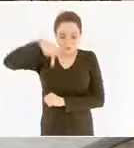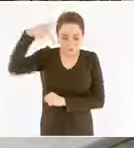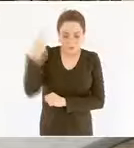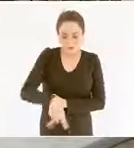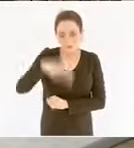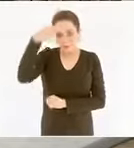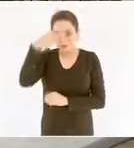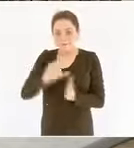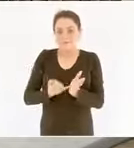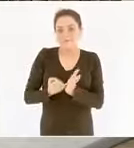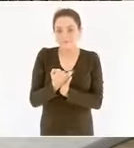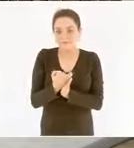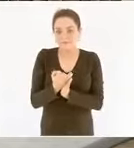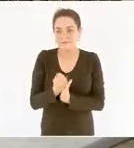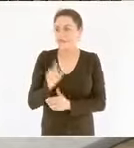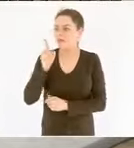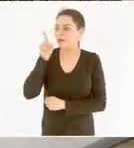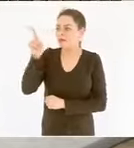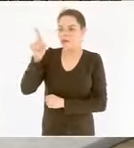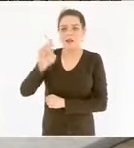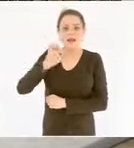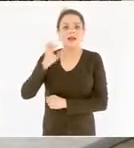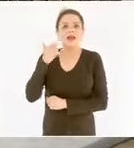recordaba en sus apuntes